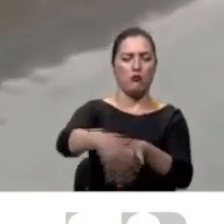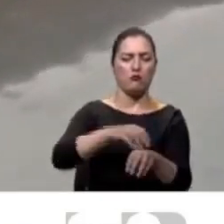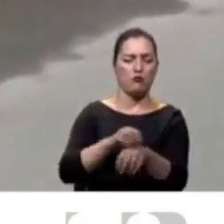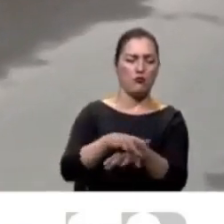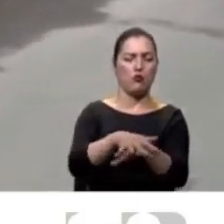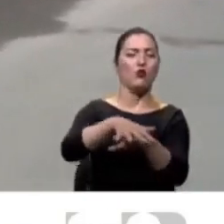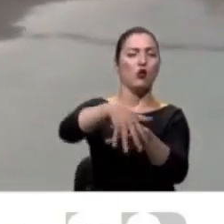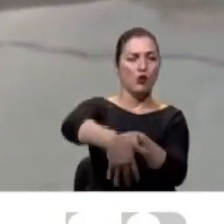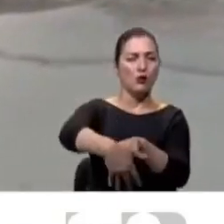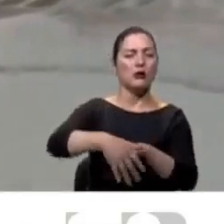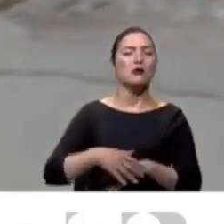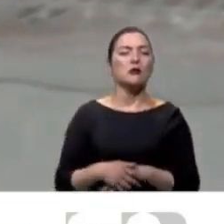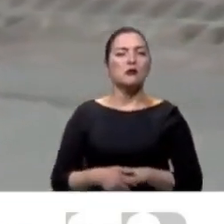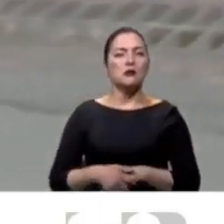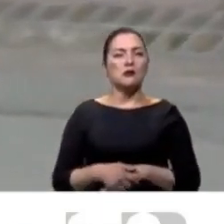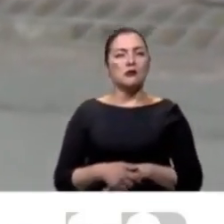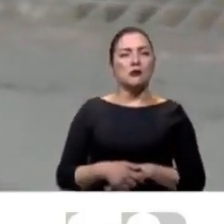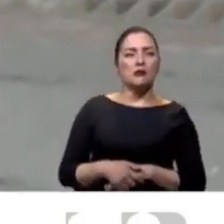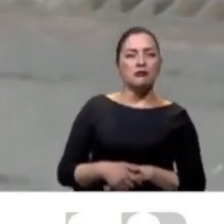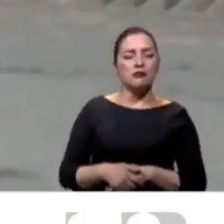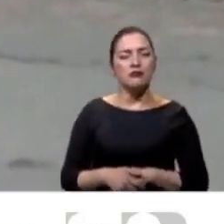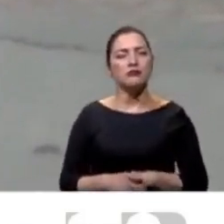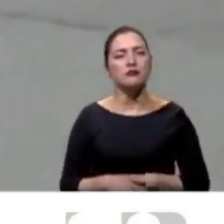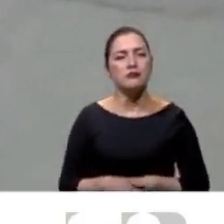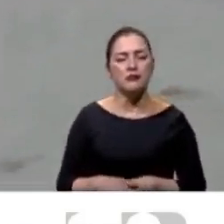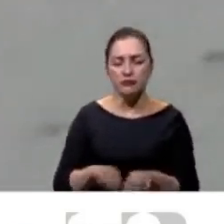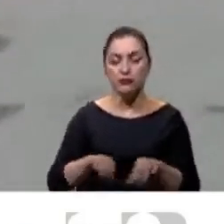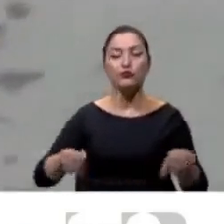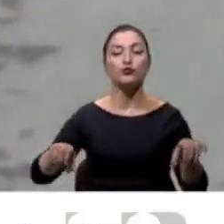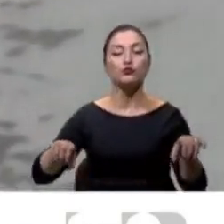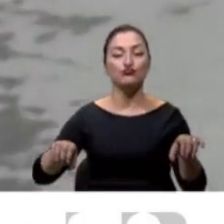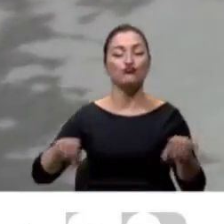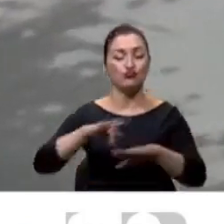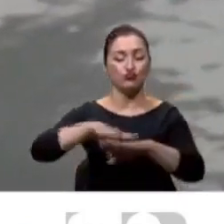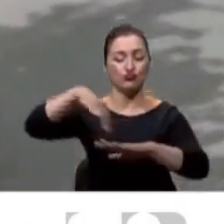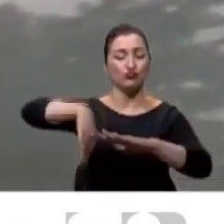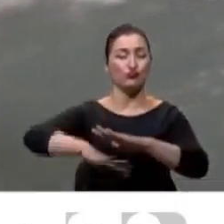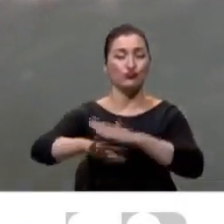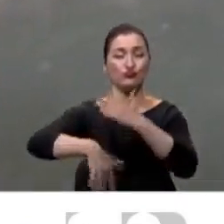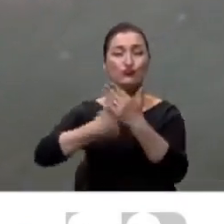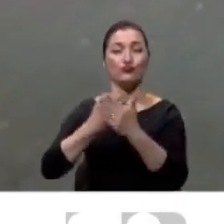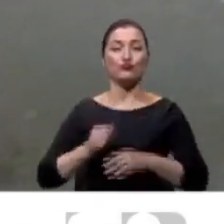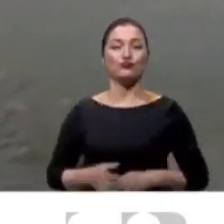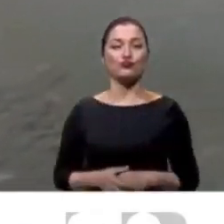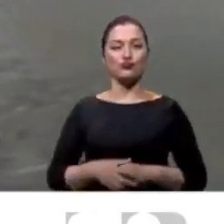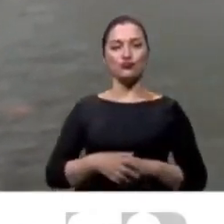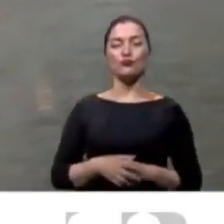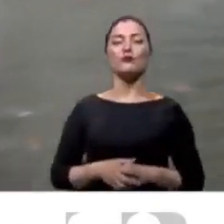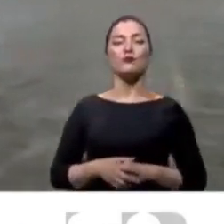No se ve mucho el bulto de agua, pero aquí es la canalización, el alcantarillado y se va todo allá. Entonces, una pena.